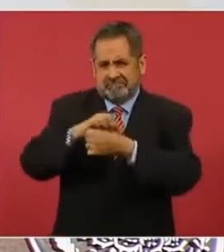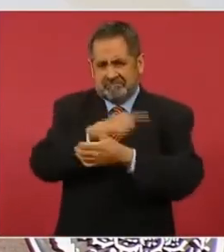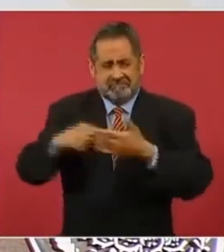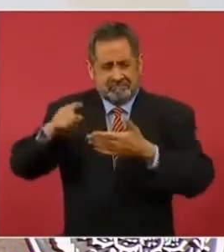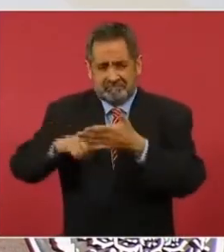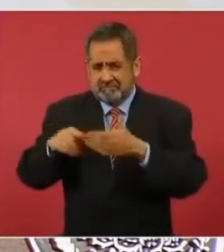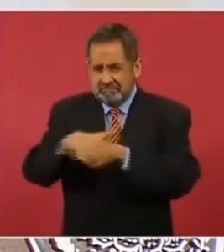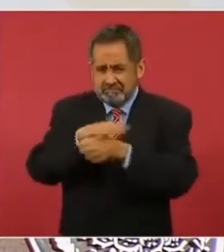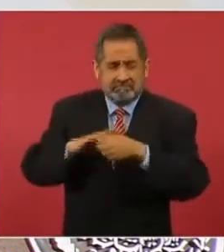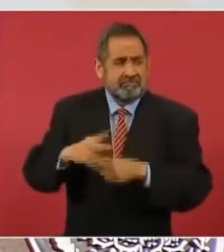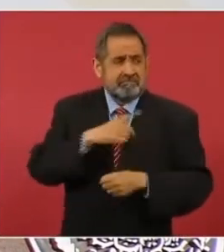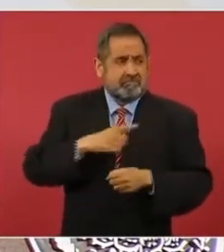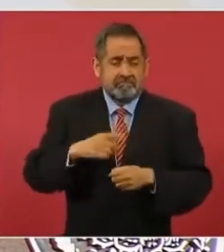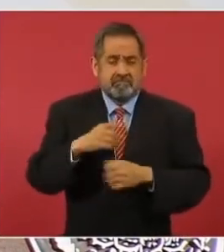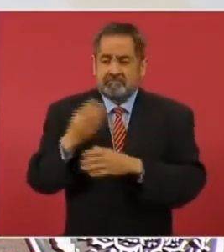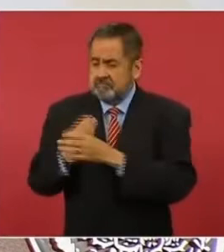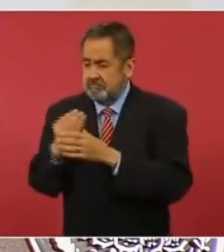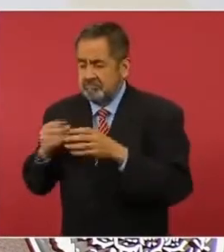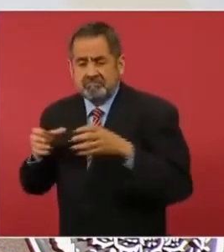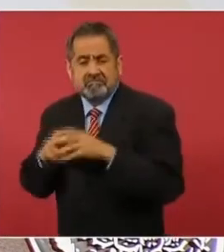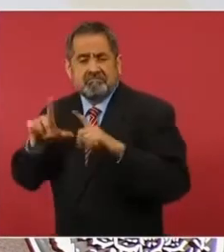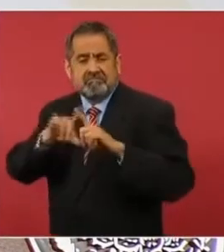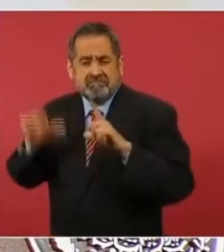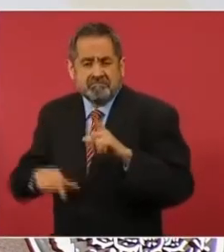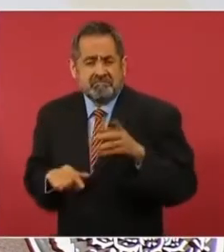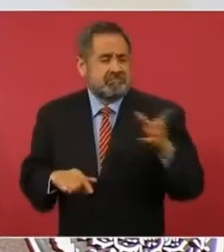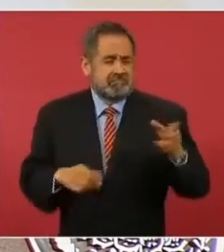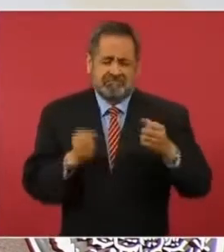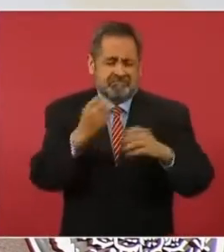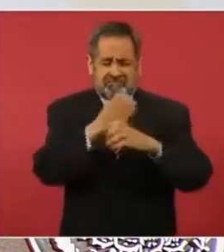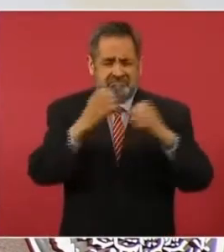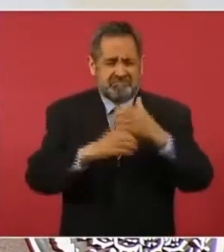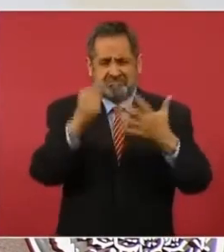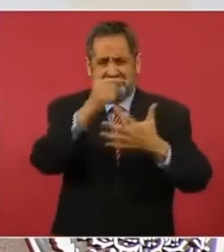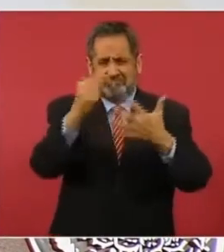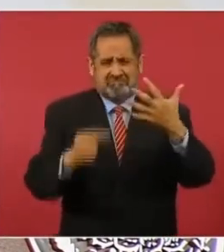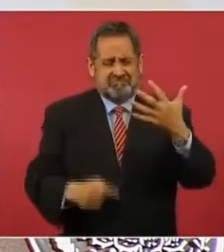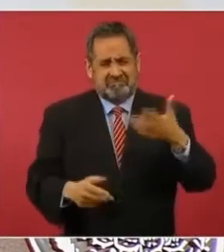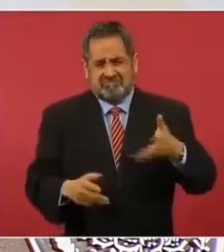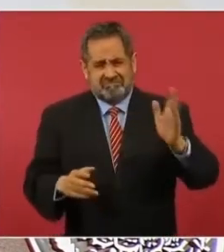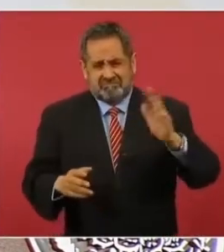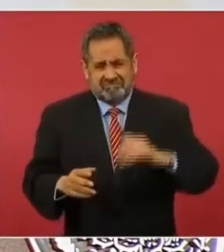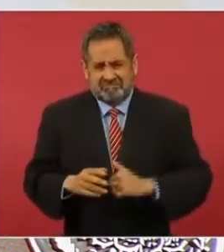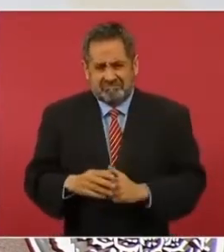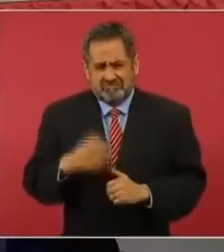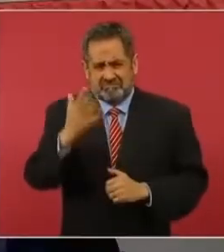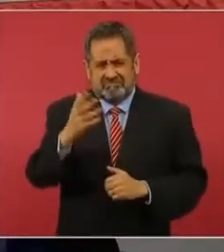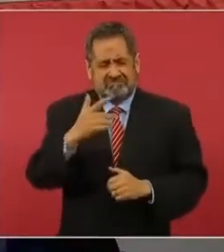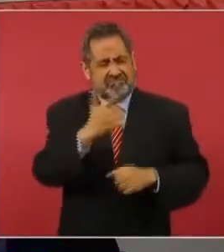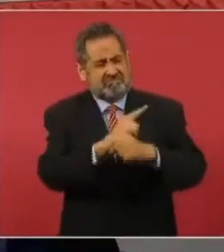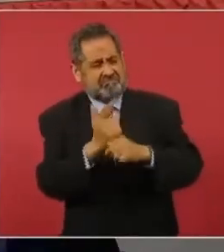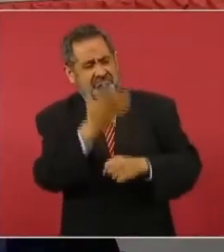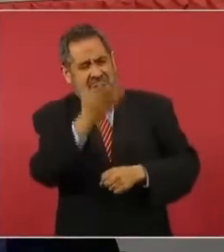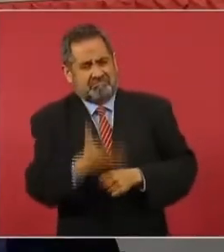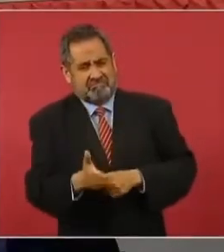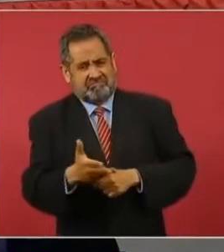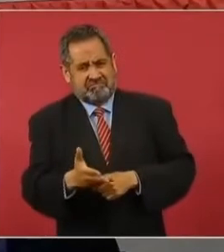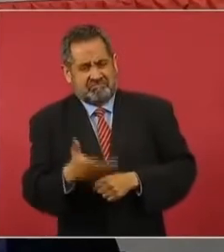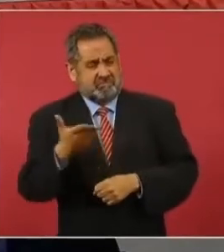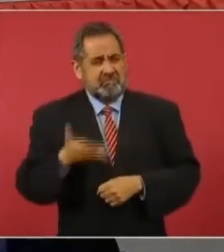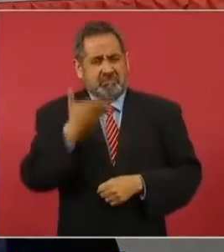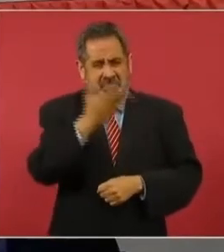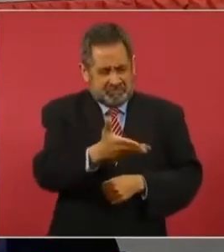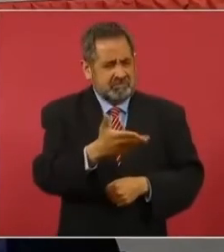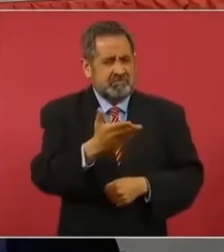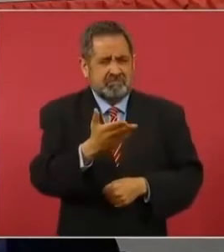locales cuando debieron de haber sido las del nacional entre muchas otras cosas que tenemos y licenciada yo pido